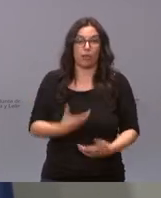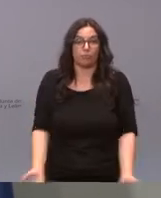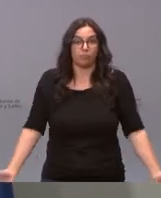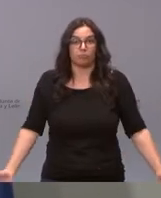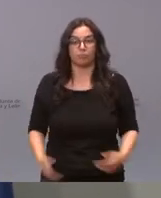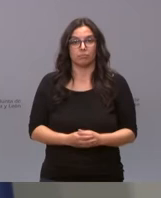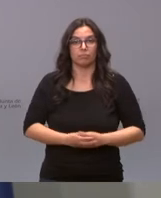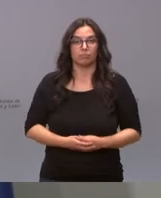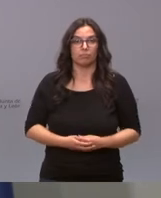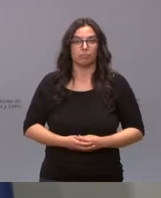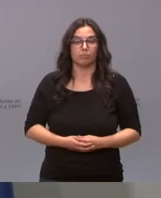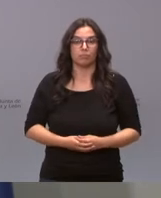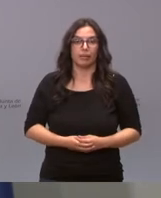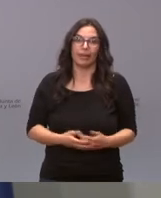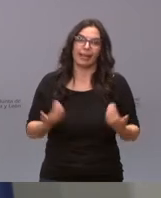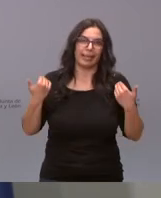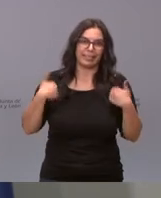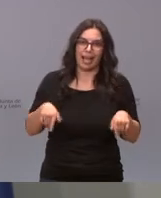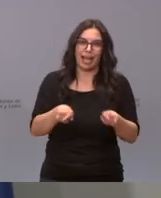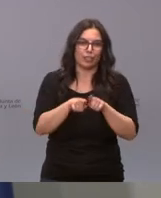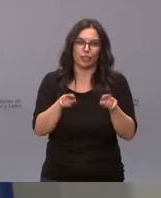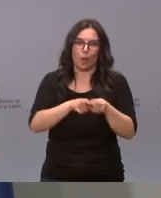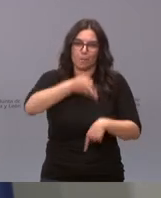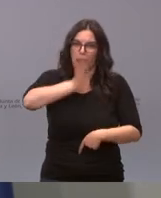que ya no nos queda pelo a mí ya no me queda pelo